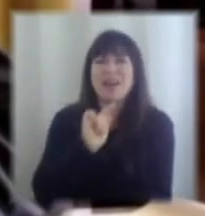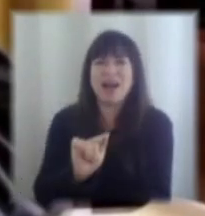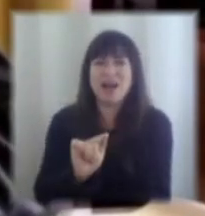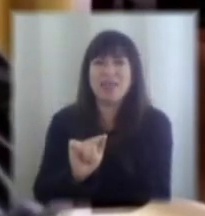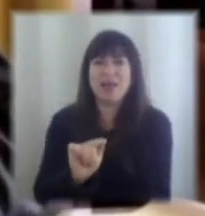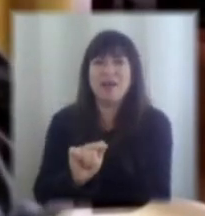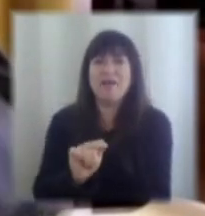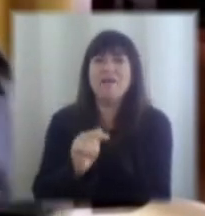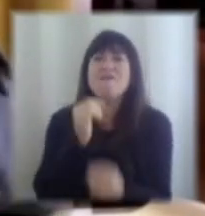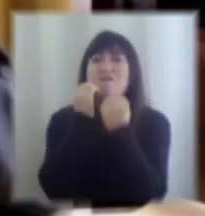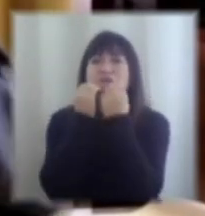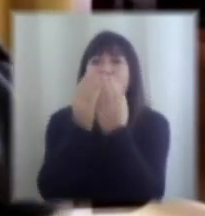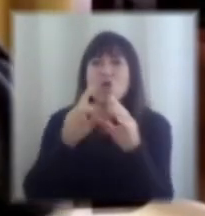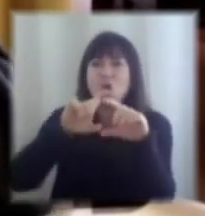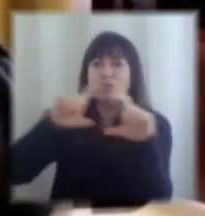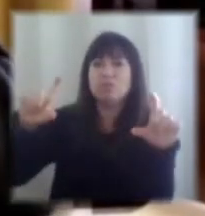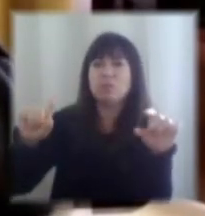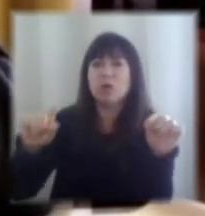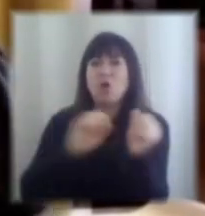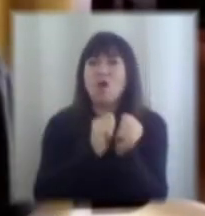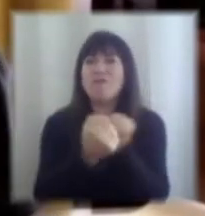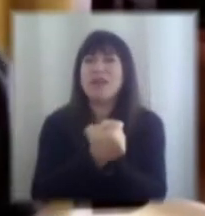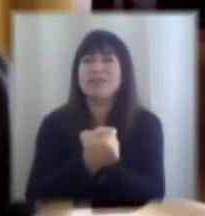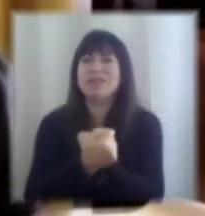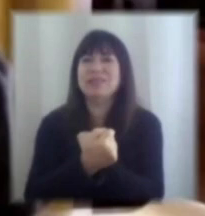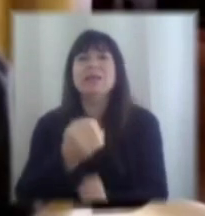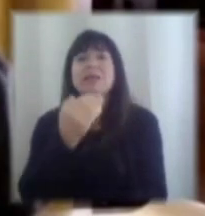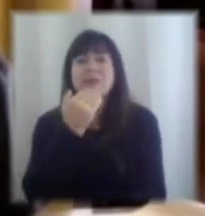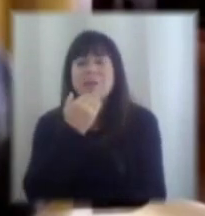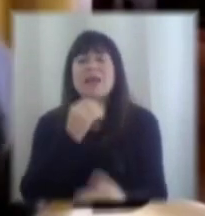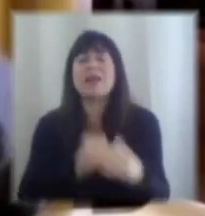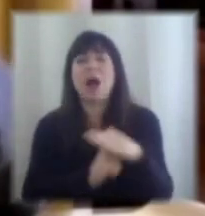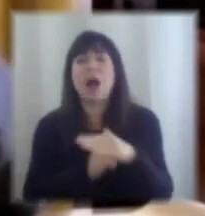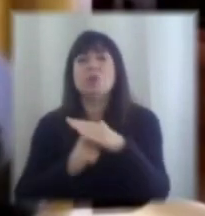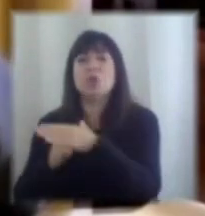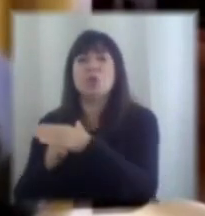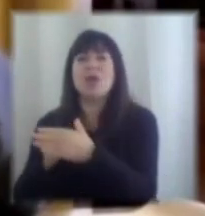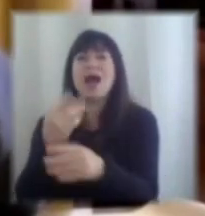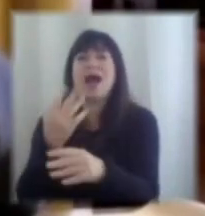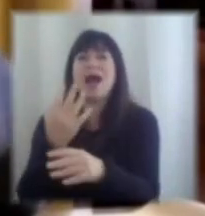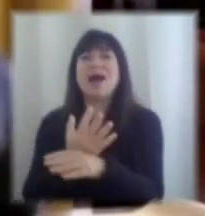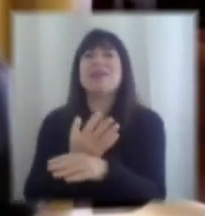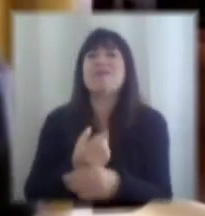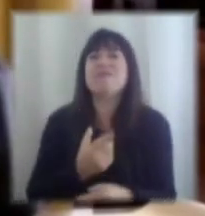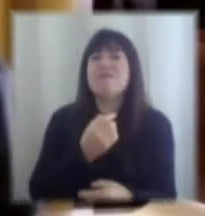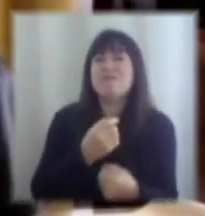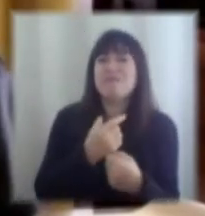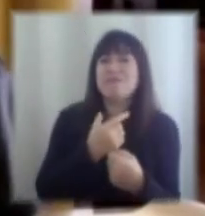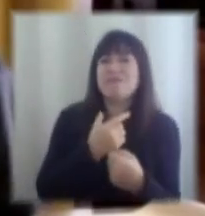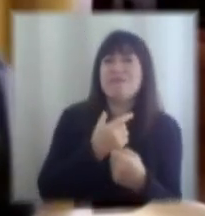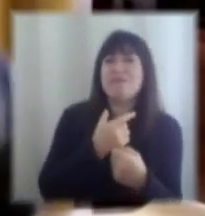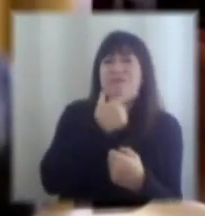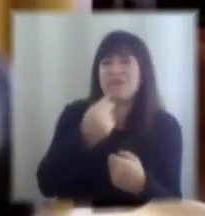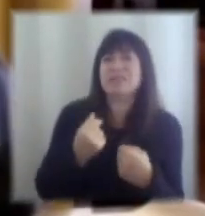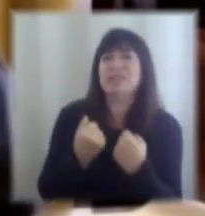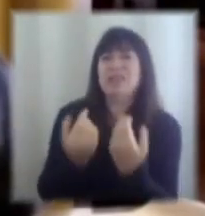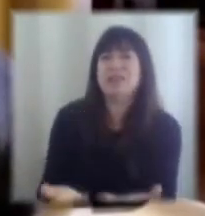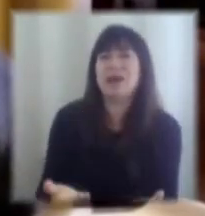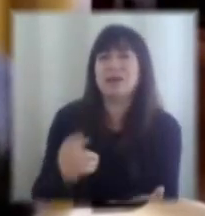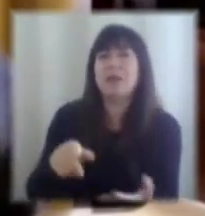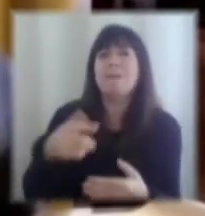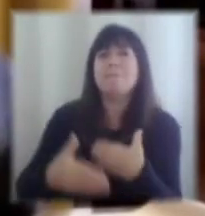convertibles pero que la autoridad lo que tiene que hacer es facilitar ese proceso a través de